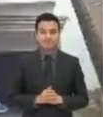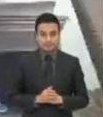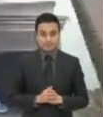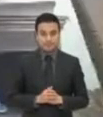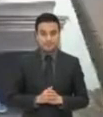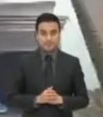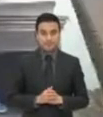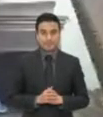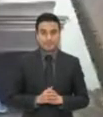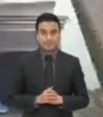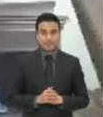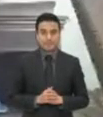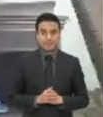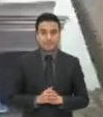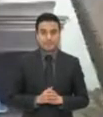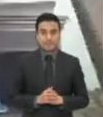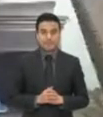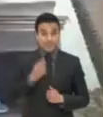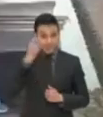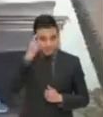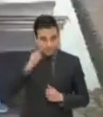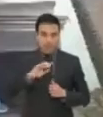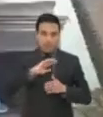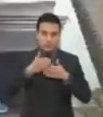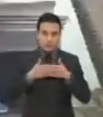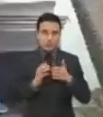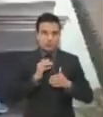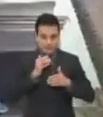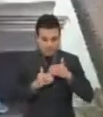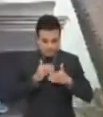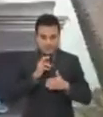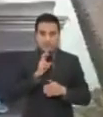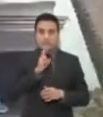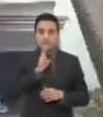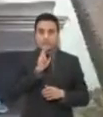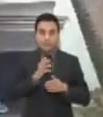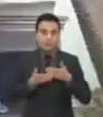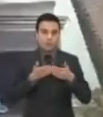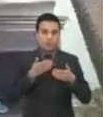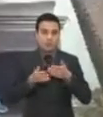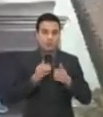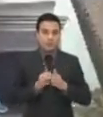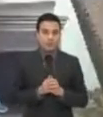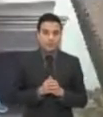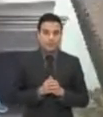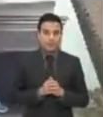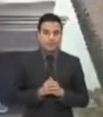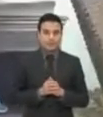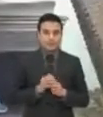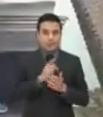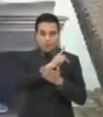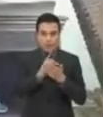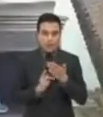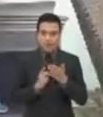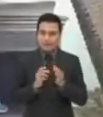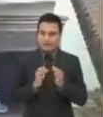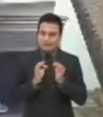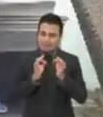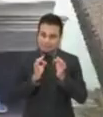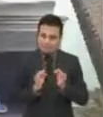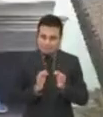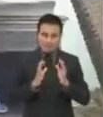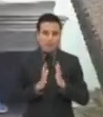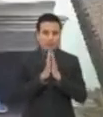constitutivos de un nuevo modelo de desarrollo, el cual, para convertirse en programa de lucha democrática, es y será